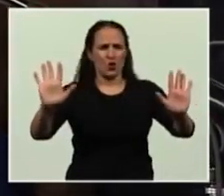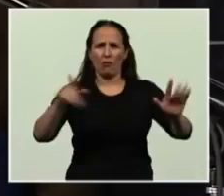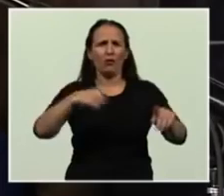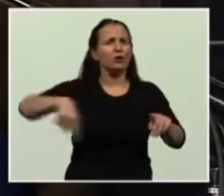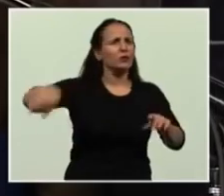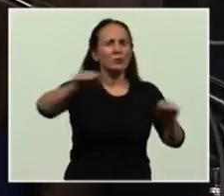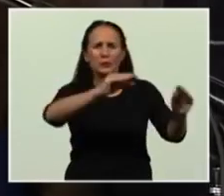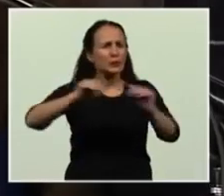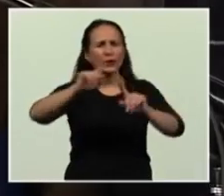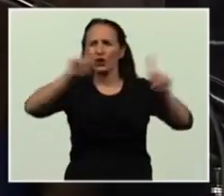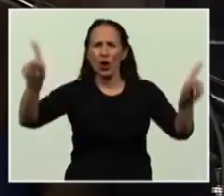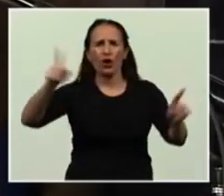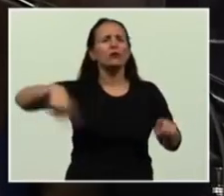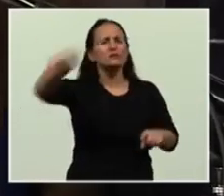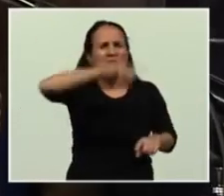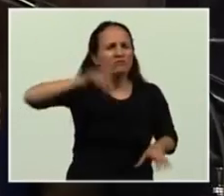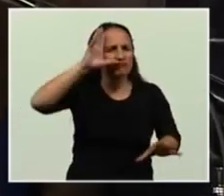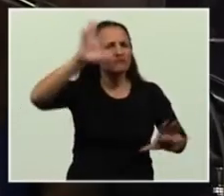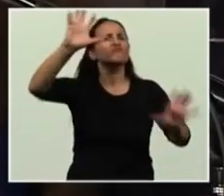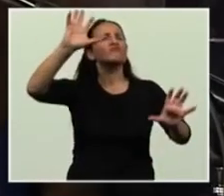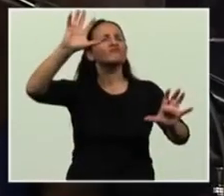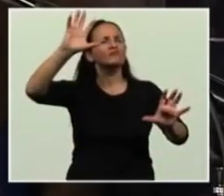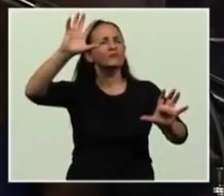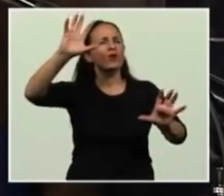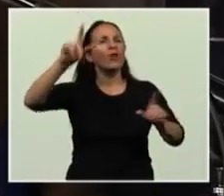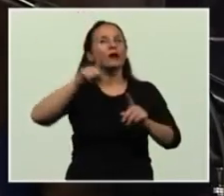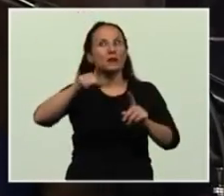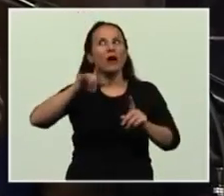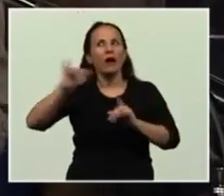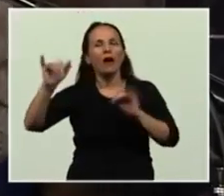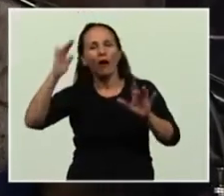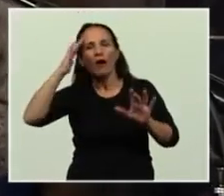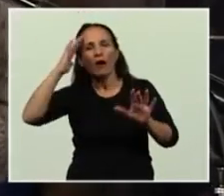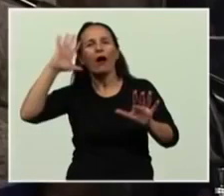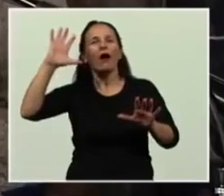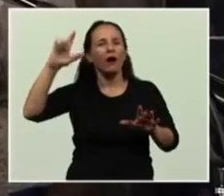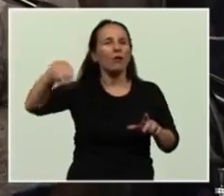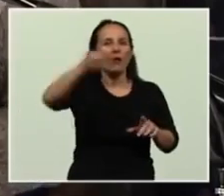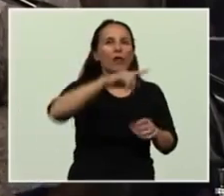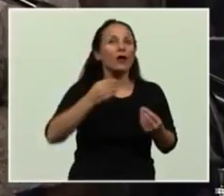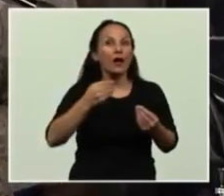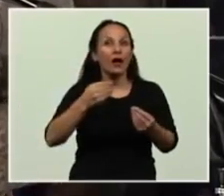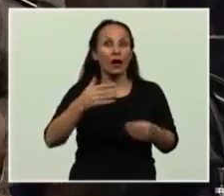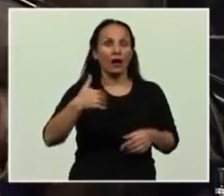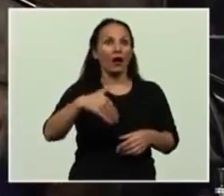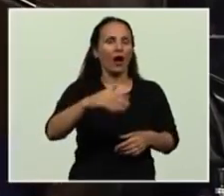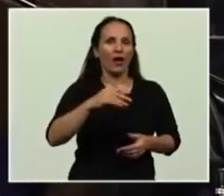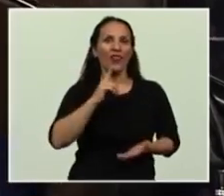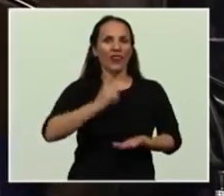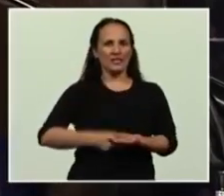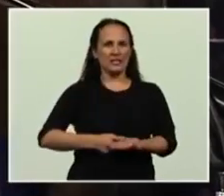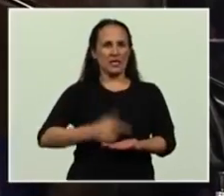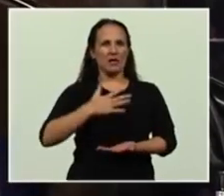acordarse y recordar a los demás para que cada uno, cuando tome las decisiones que tenga que tomar,